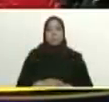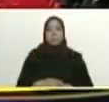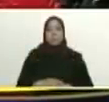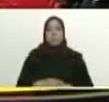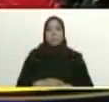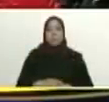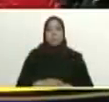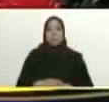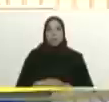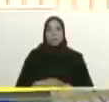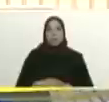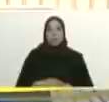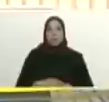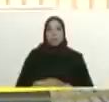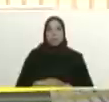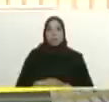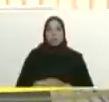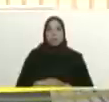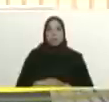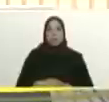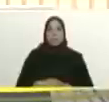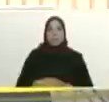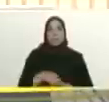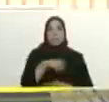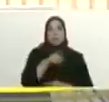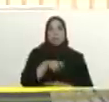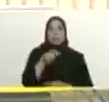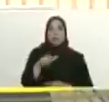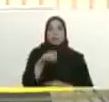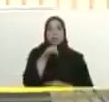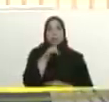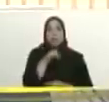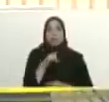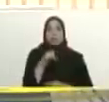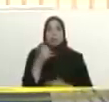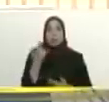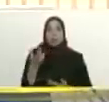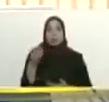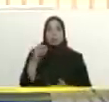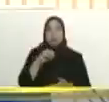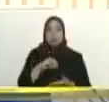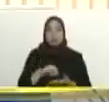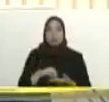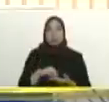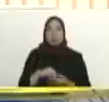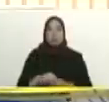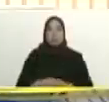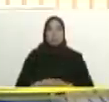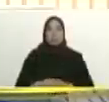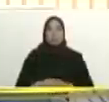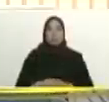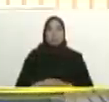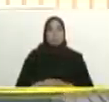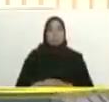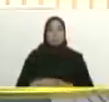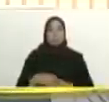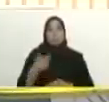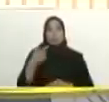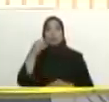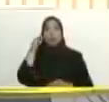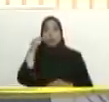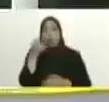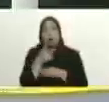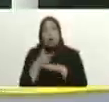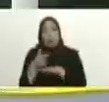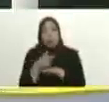excelente hemos estado en contacto con todos los gobernadores ahí recibí un mensaje por las redes sociales del gobernador